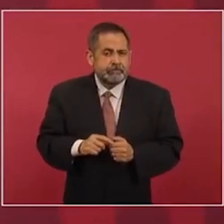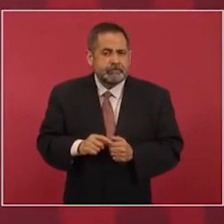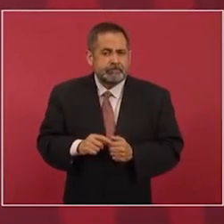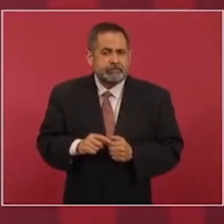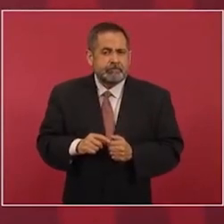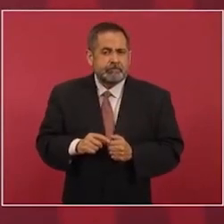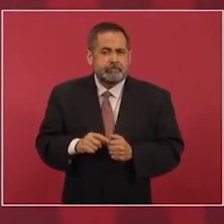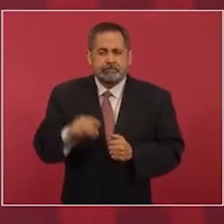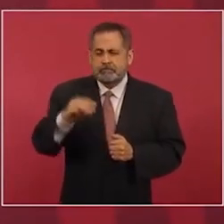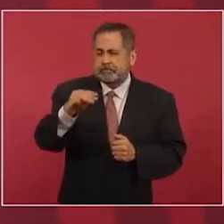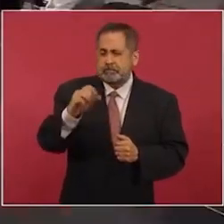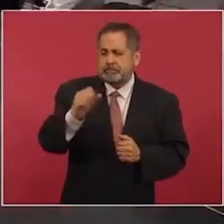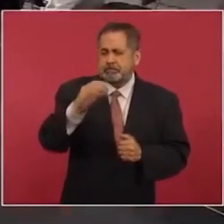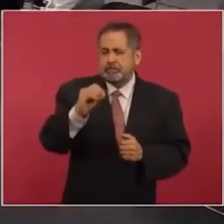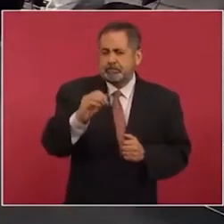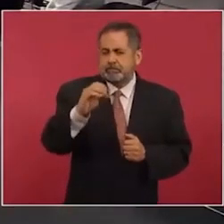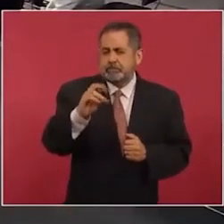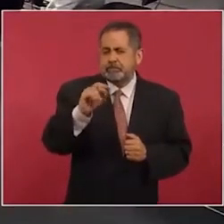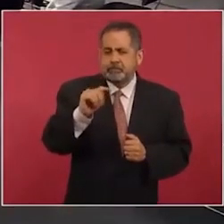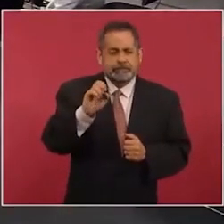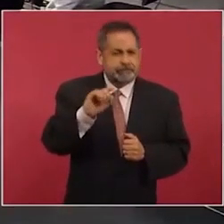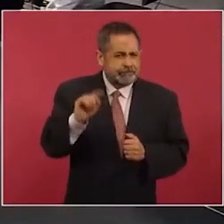Marco Cortés,